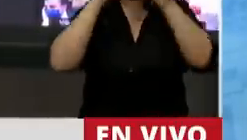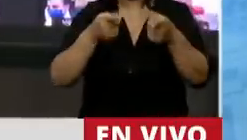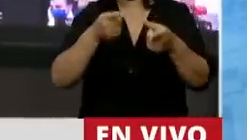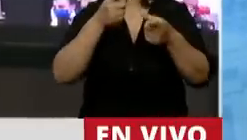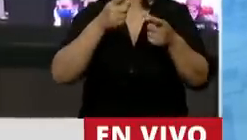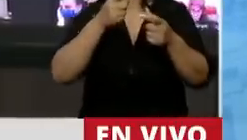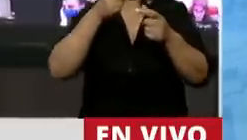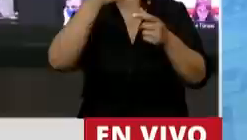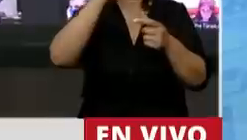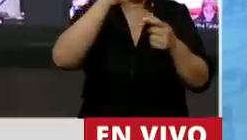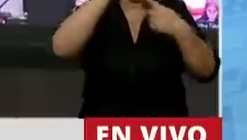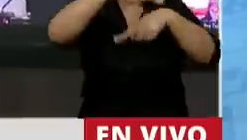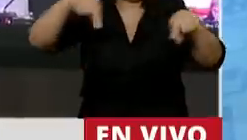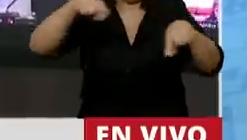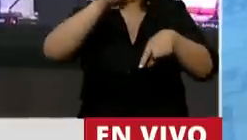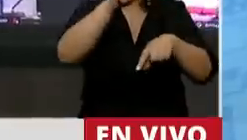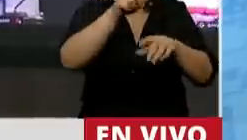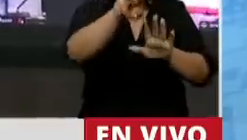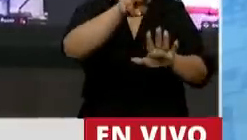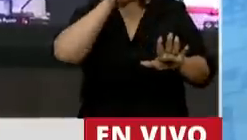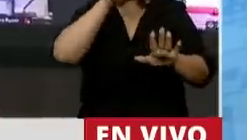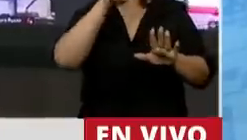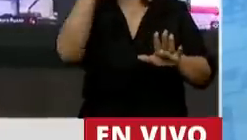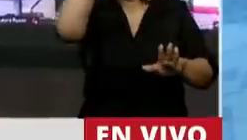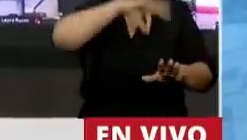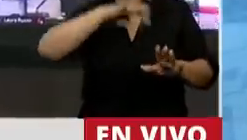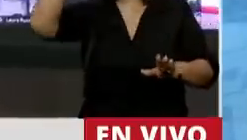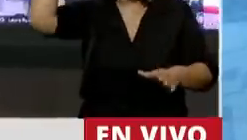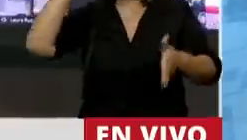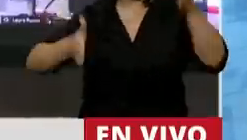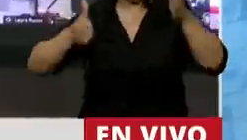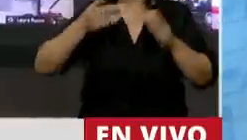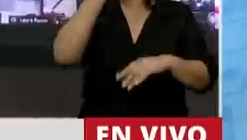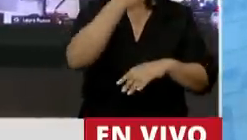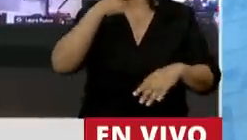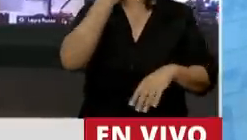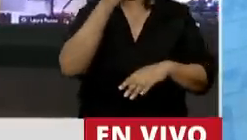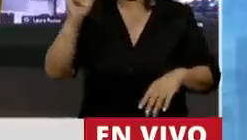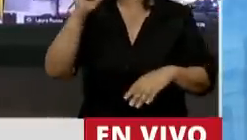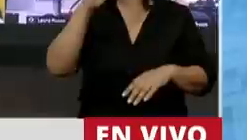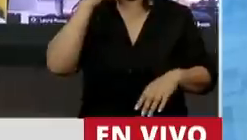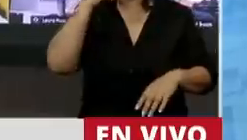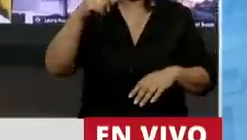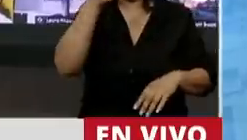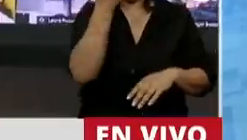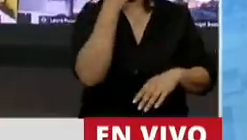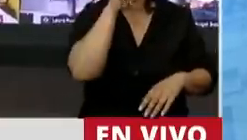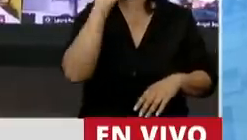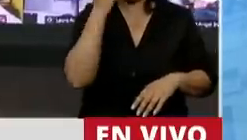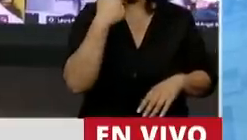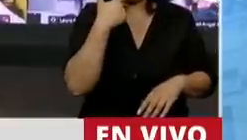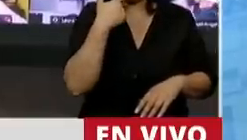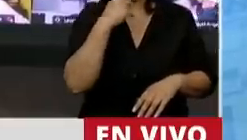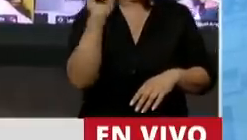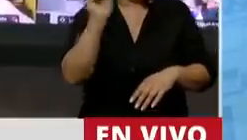indivisas que obtengan ganancias netas superiores, en aquella época 120.000 australes, no importa una